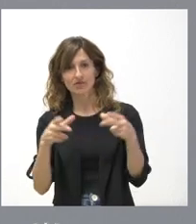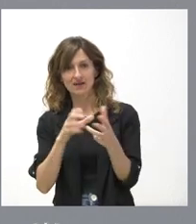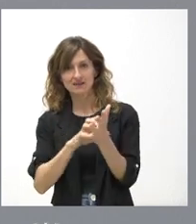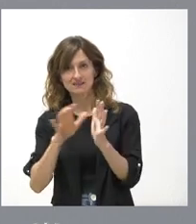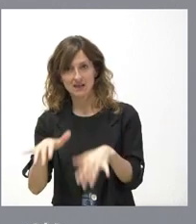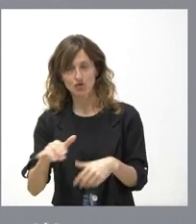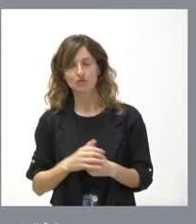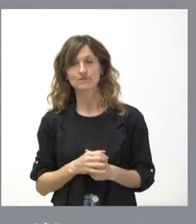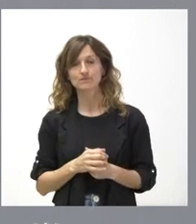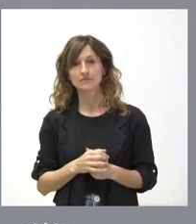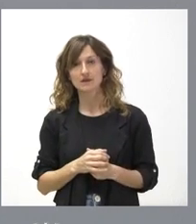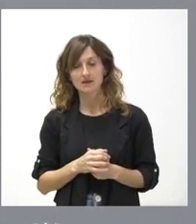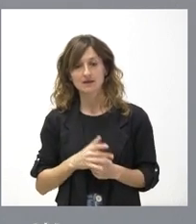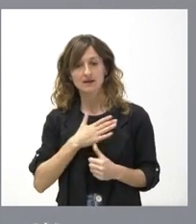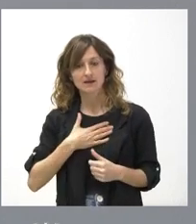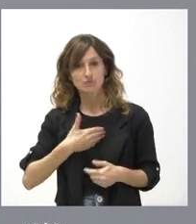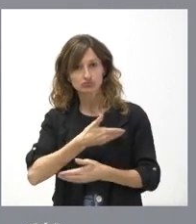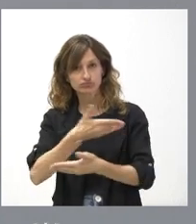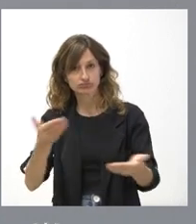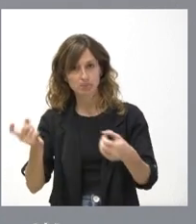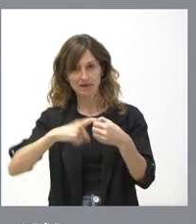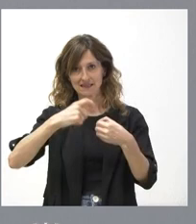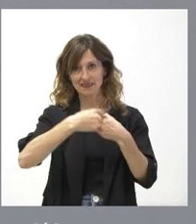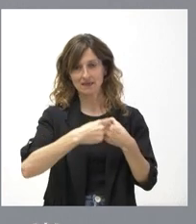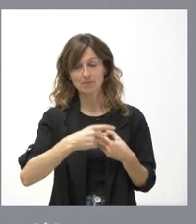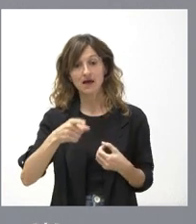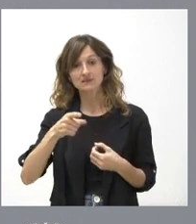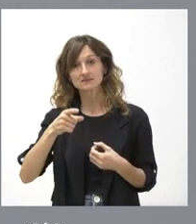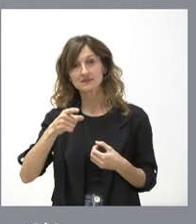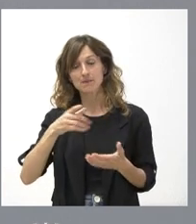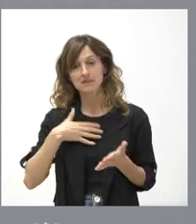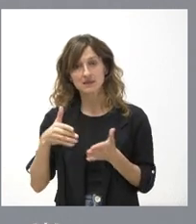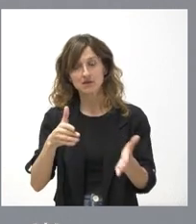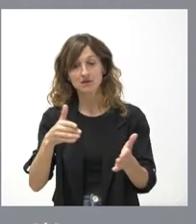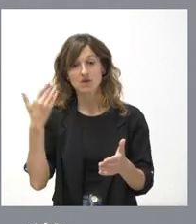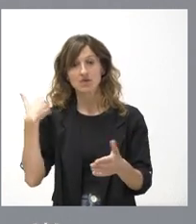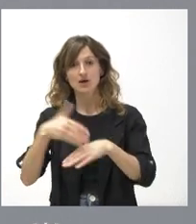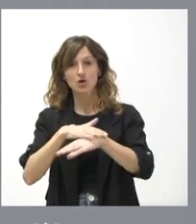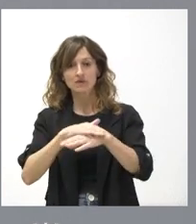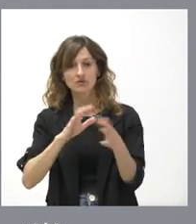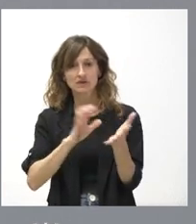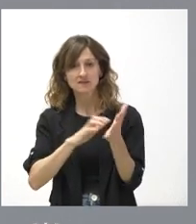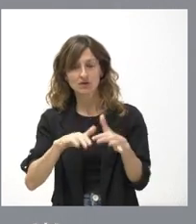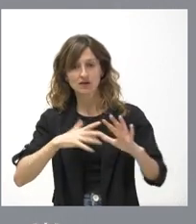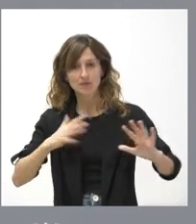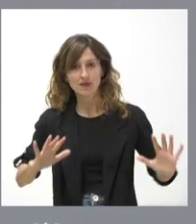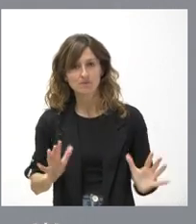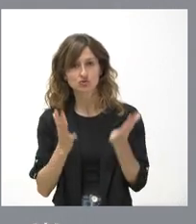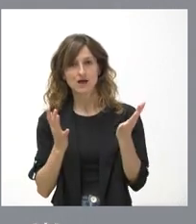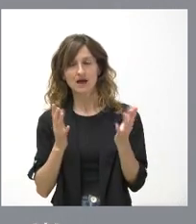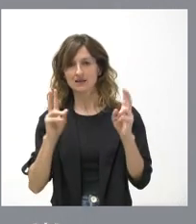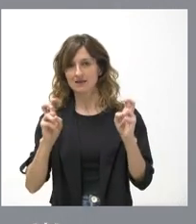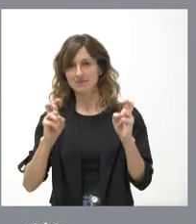tanto, daremos cauce a que la sociedad de Castilla y León participe. Ese fue el sentido cuando, desde el Gobierno de Castilla y León, decidimos impulsar esta